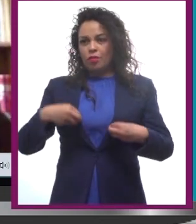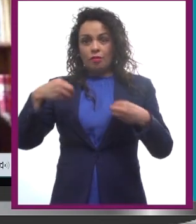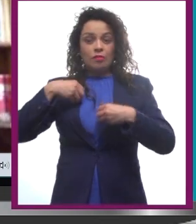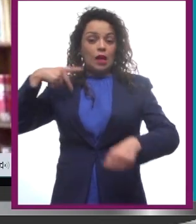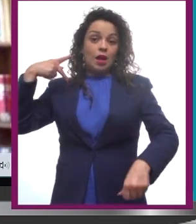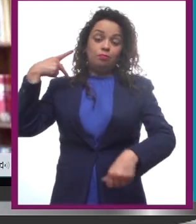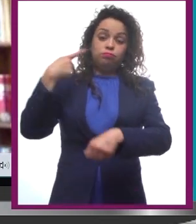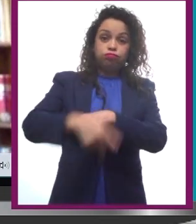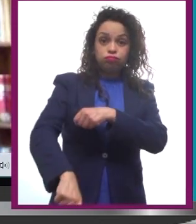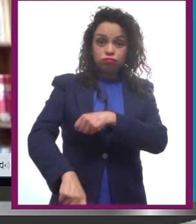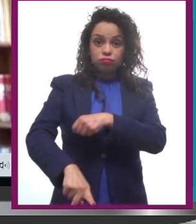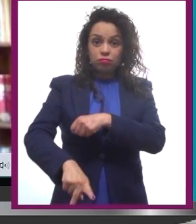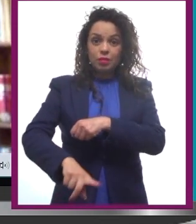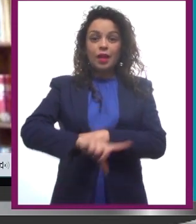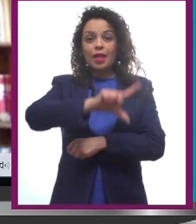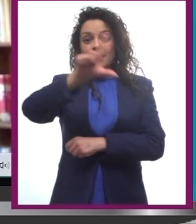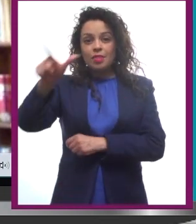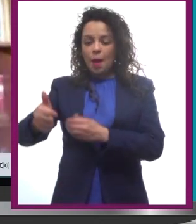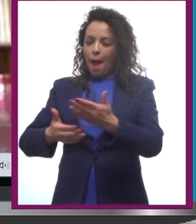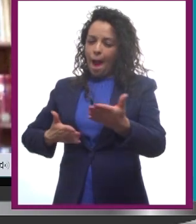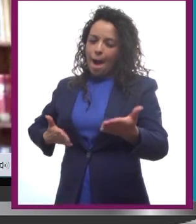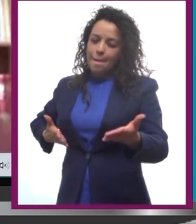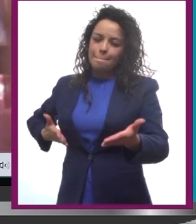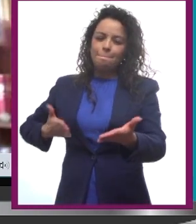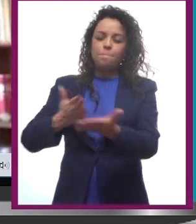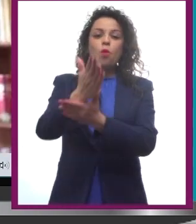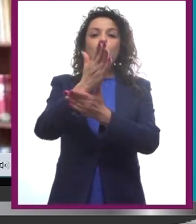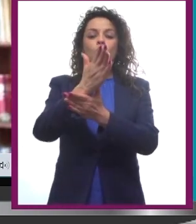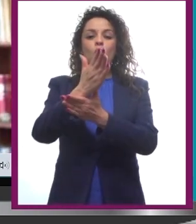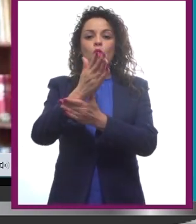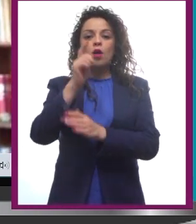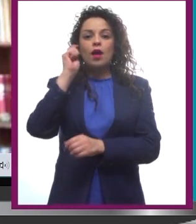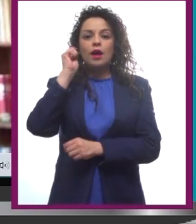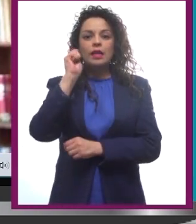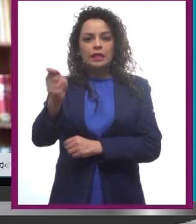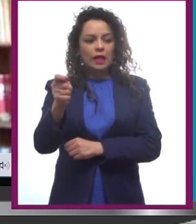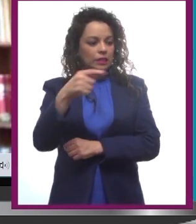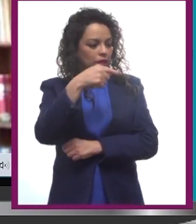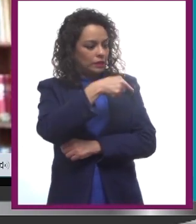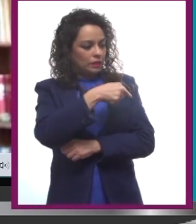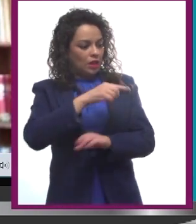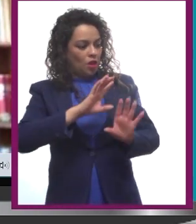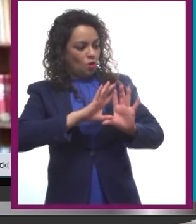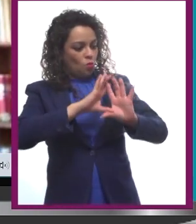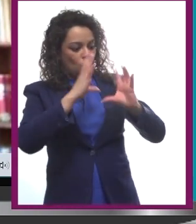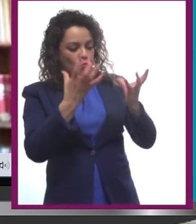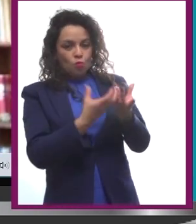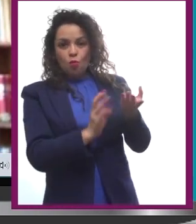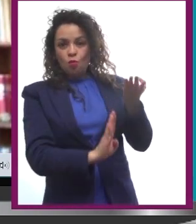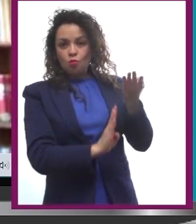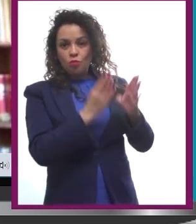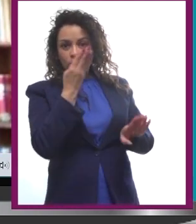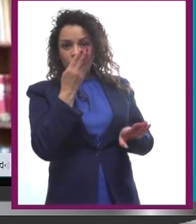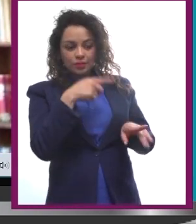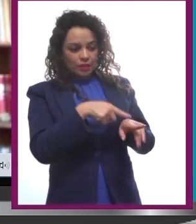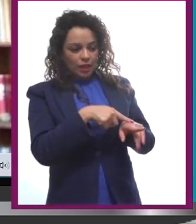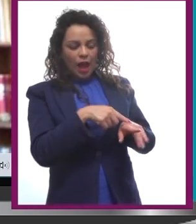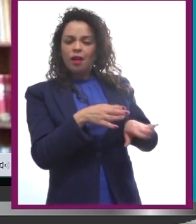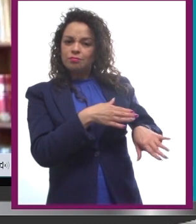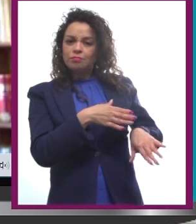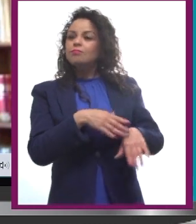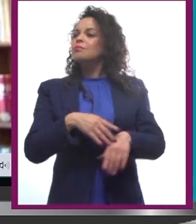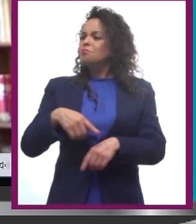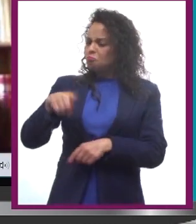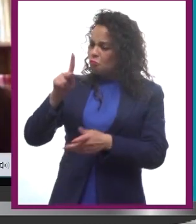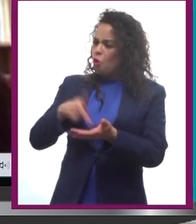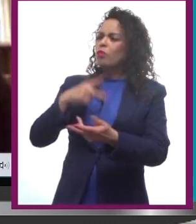de nuevo cruza un umbral donde sale de ese mundo al que se metió a veces sin quererlo. Y regresa